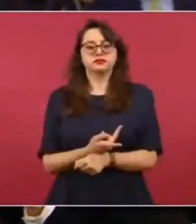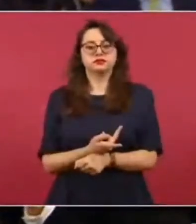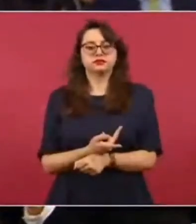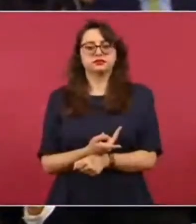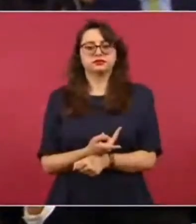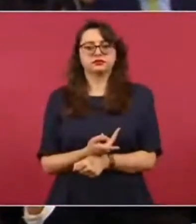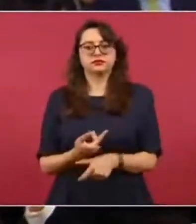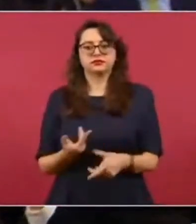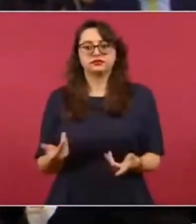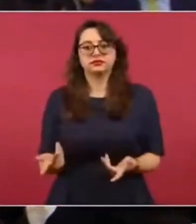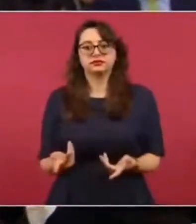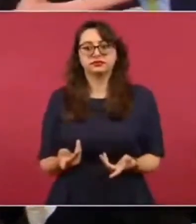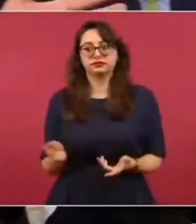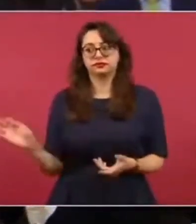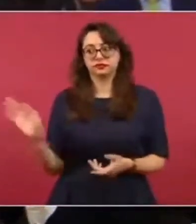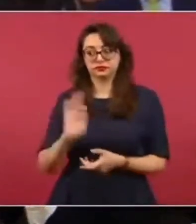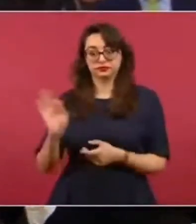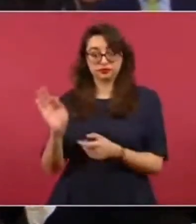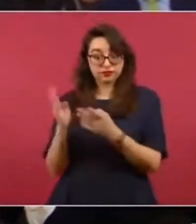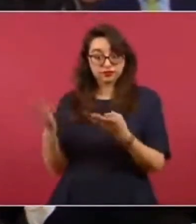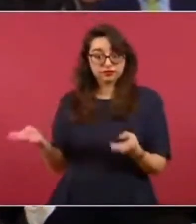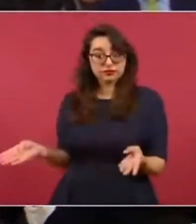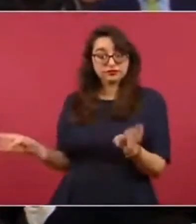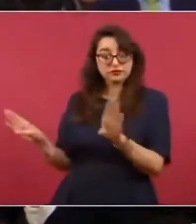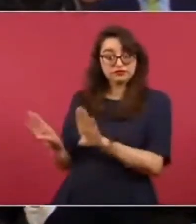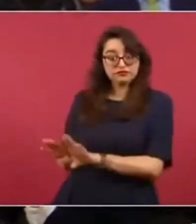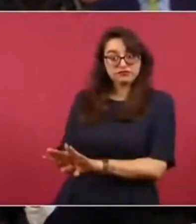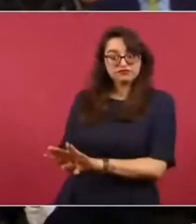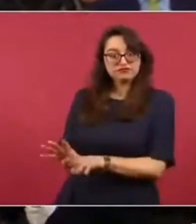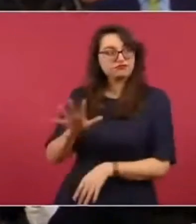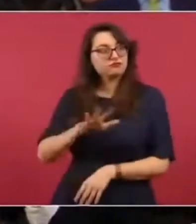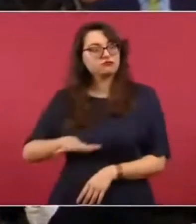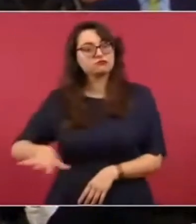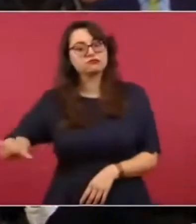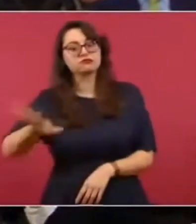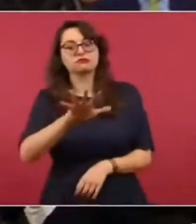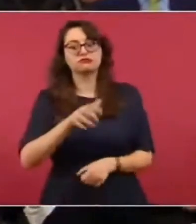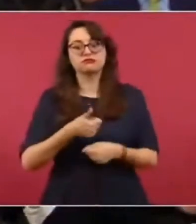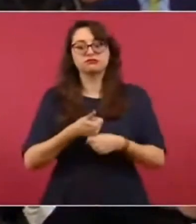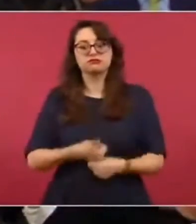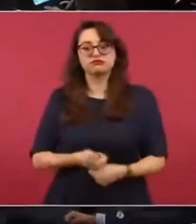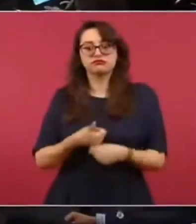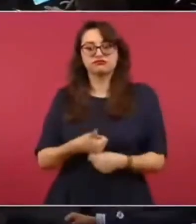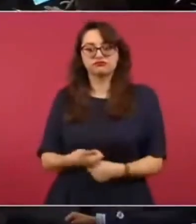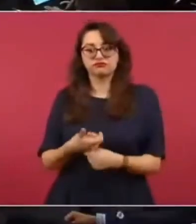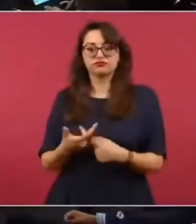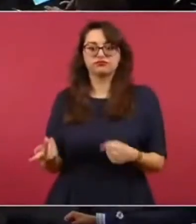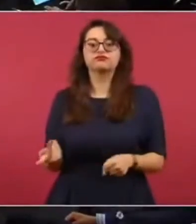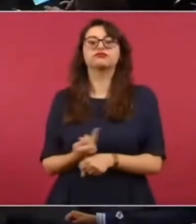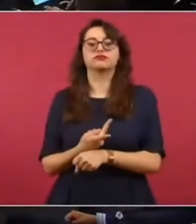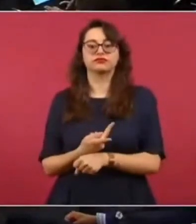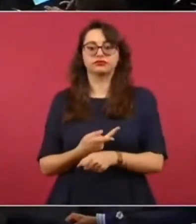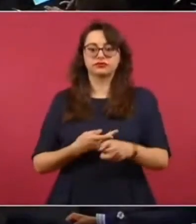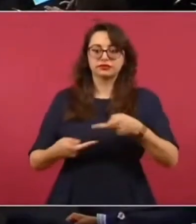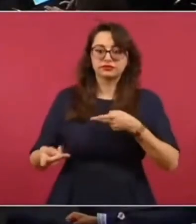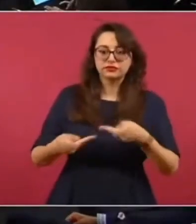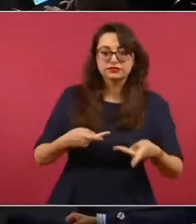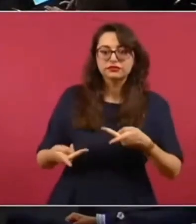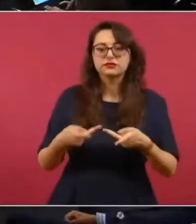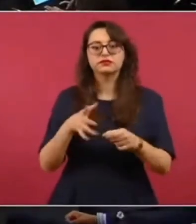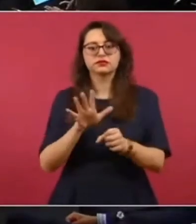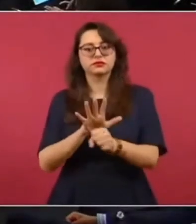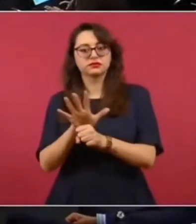incluso dejar sin víveres en algún momento a toda una población. Preguntarles si algún plan o hay algún tipo de,